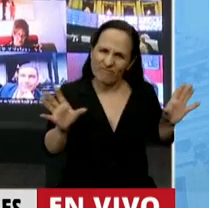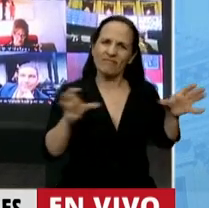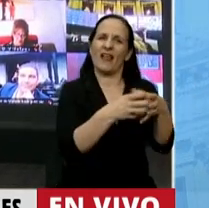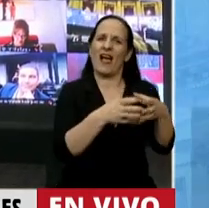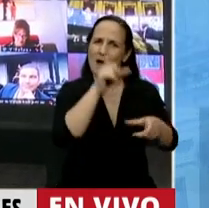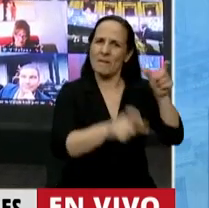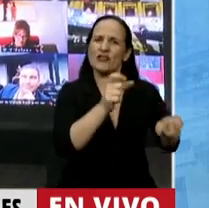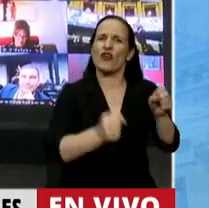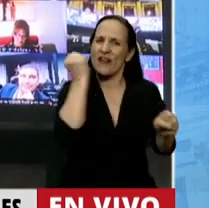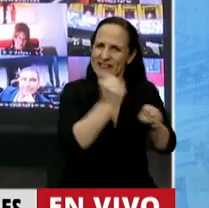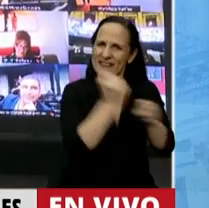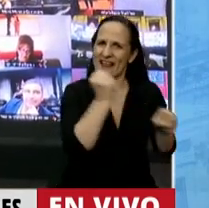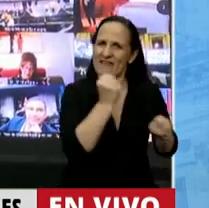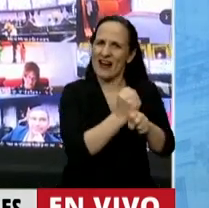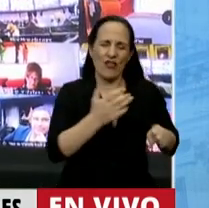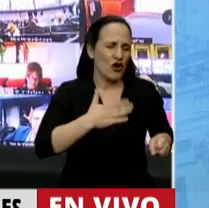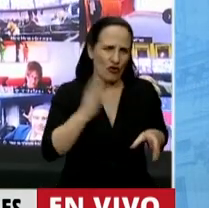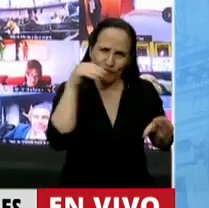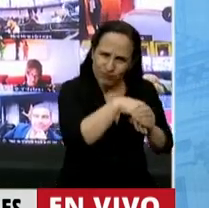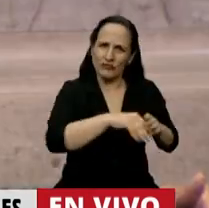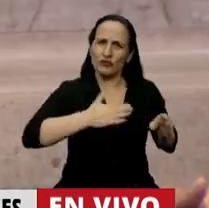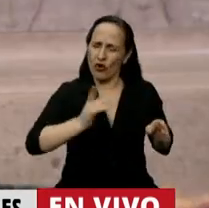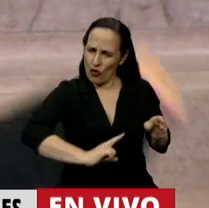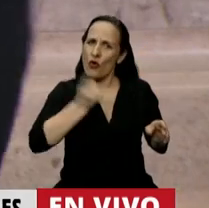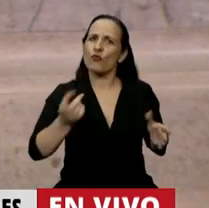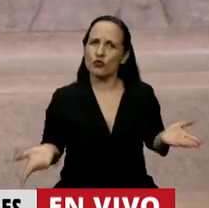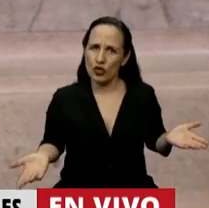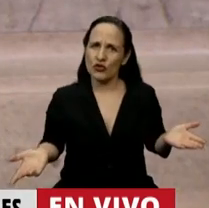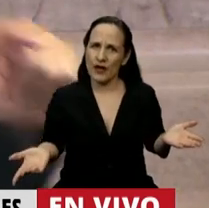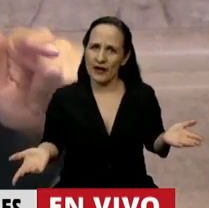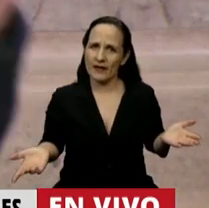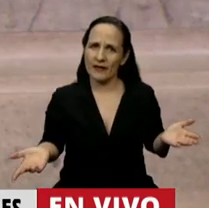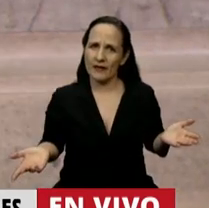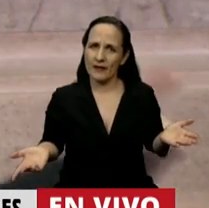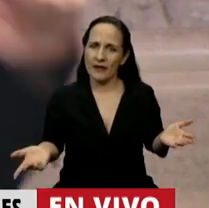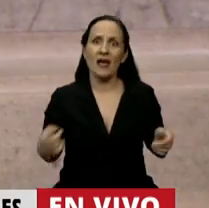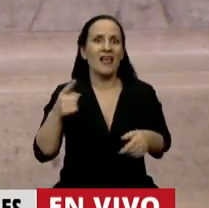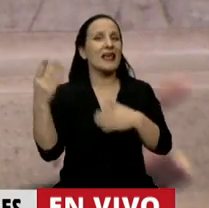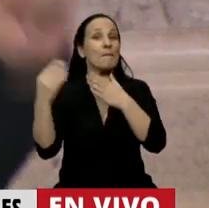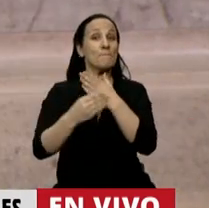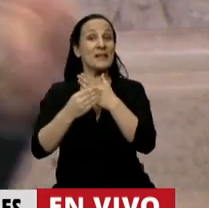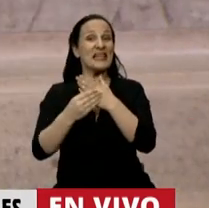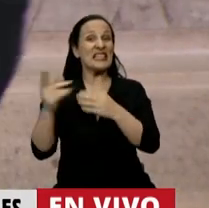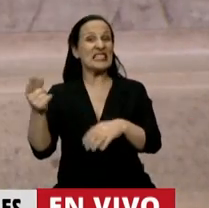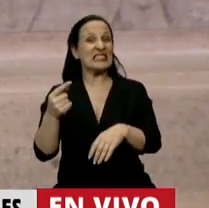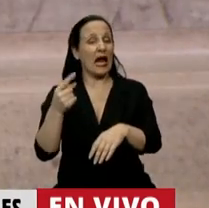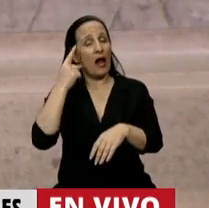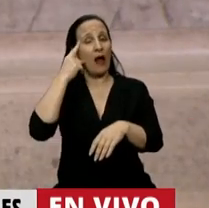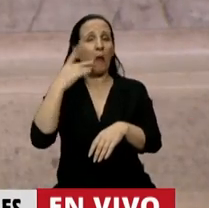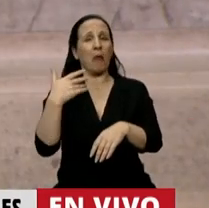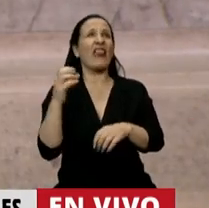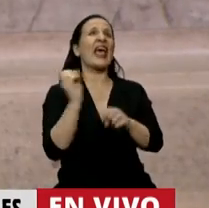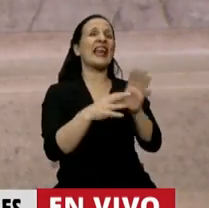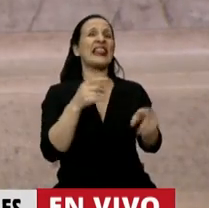pertenezco, de la cual estoy orgullosa y del cual la Ministra cree que puede hacer una